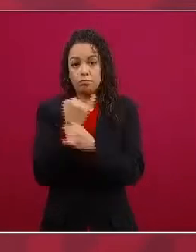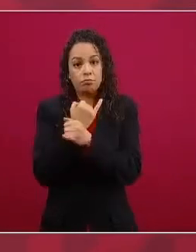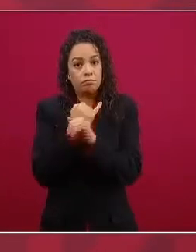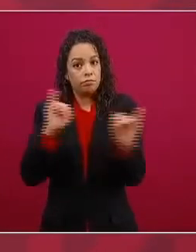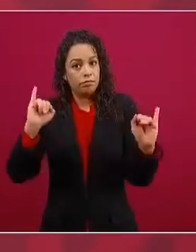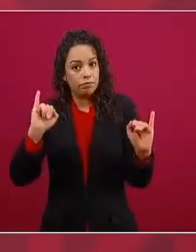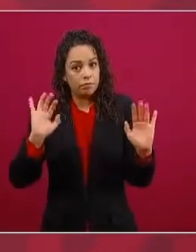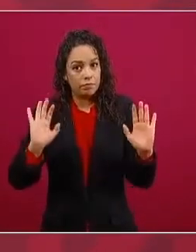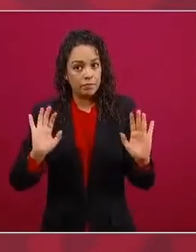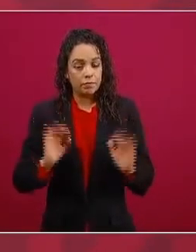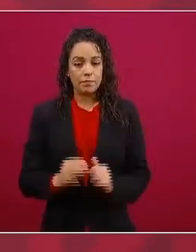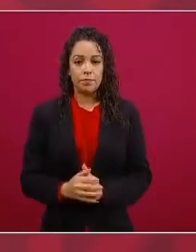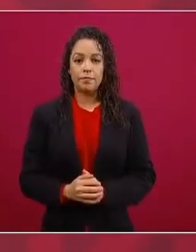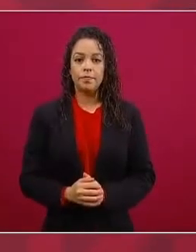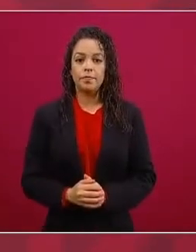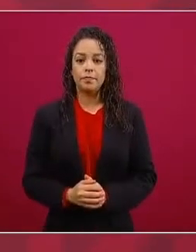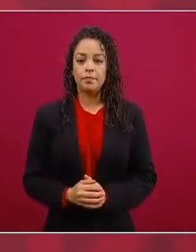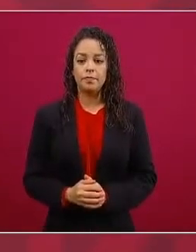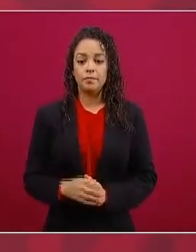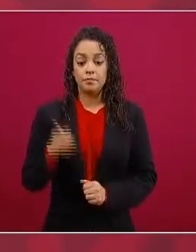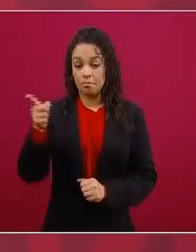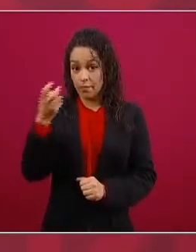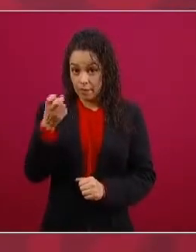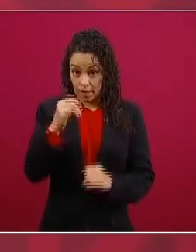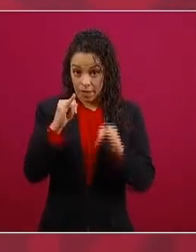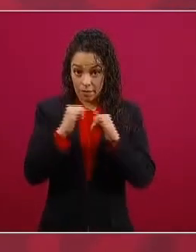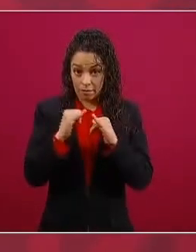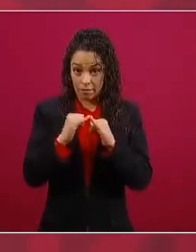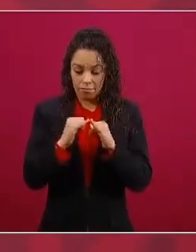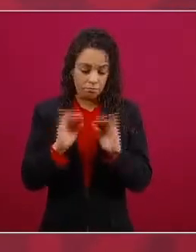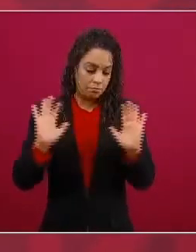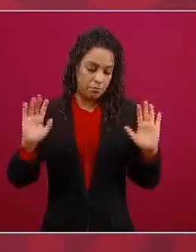es una institución autónoma